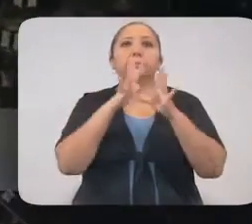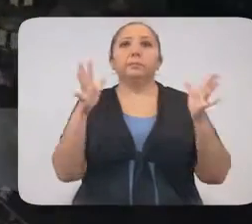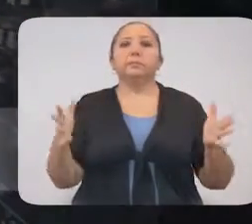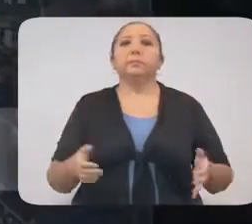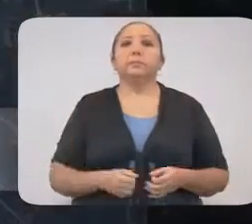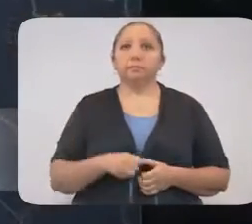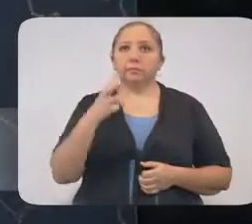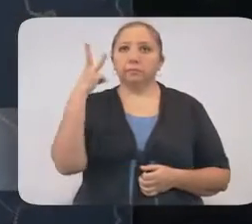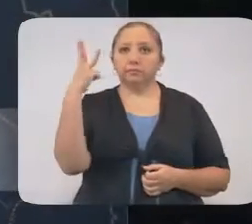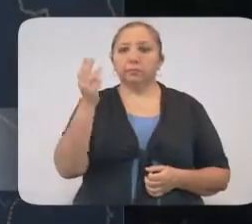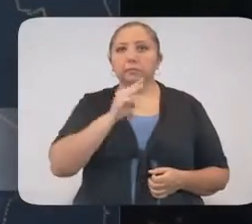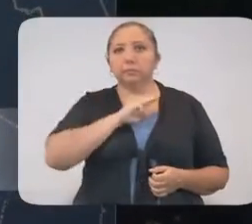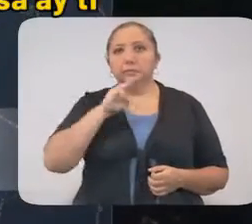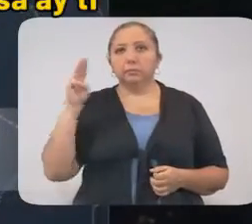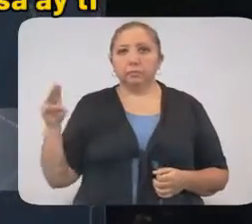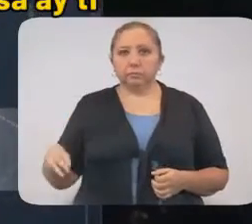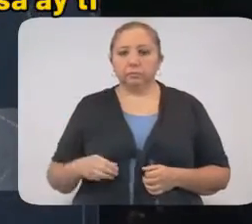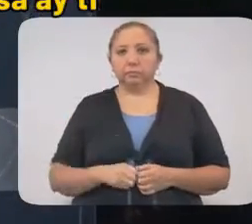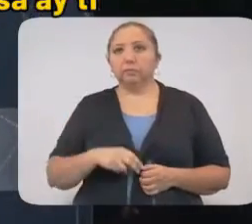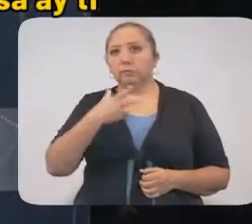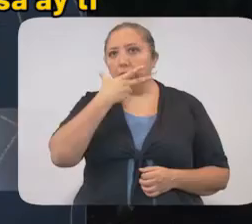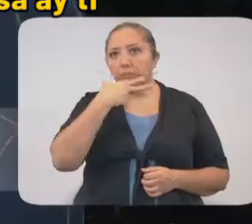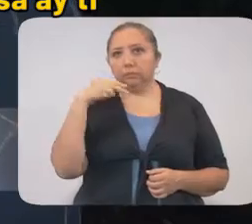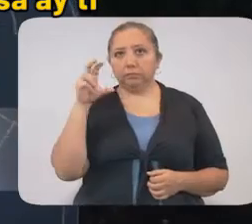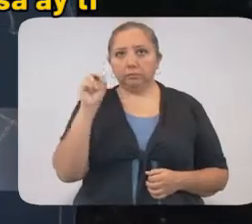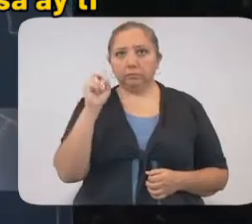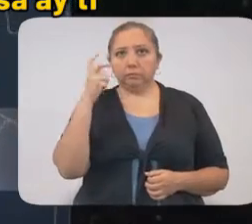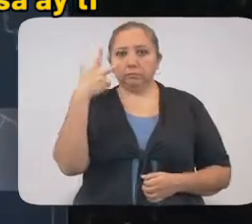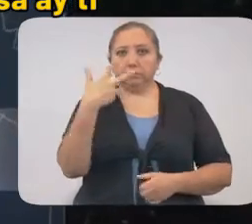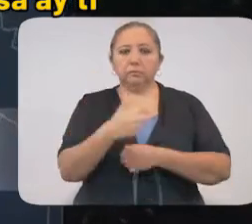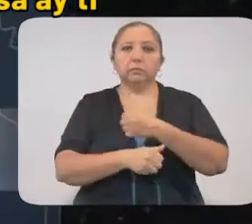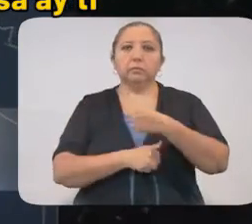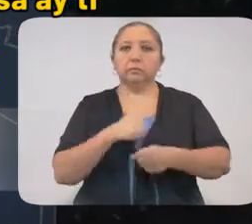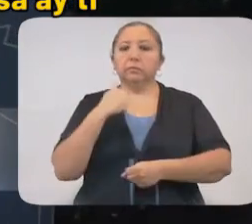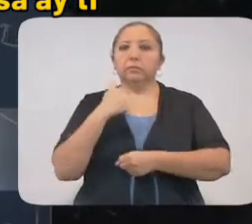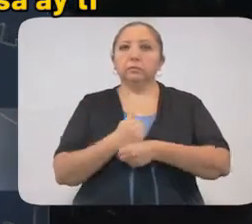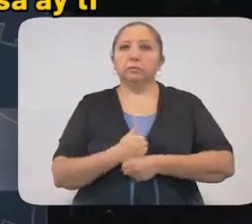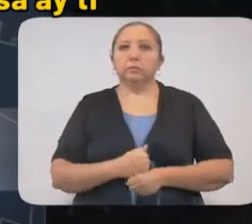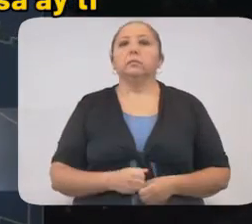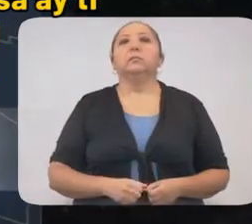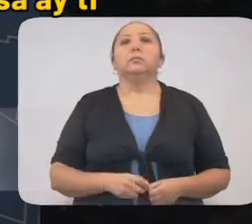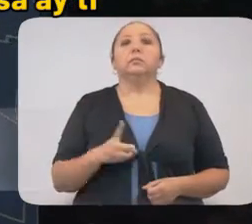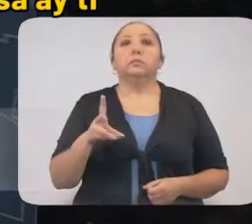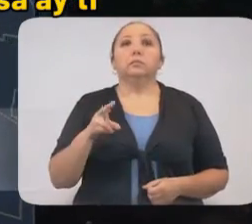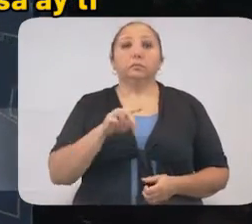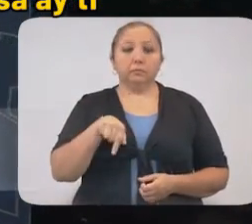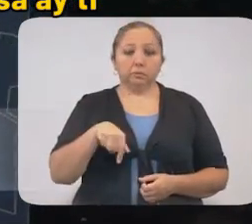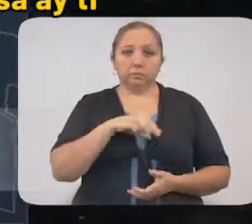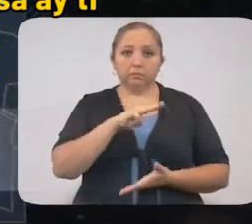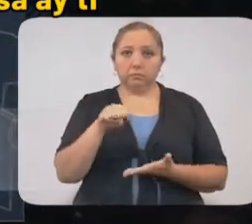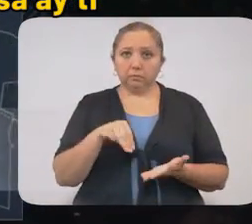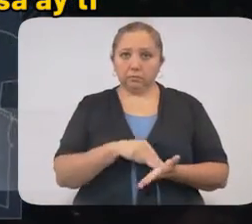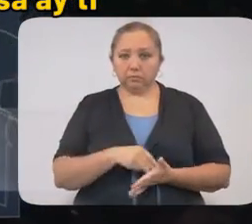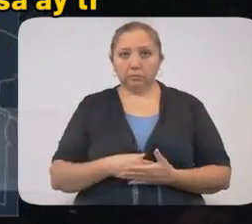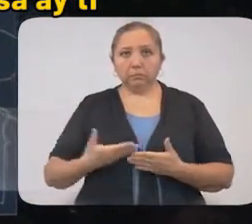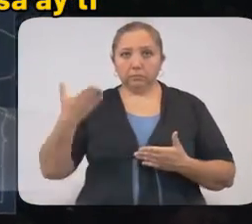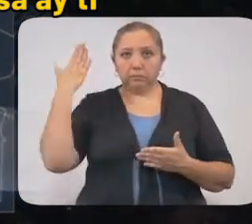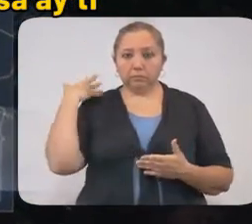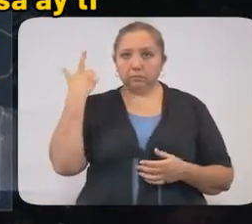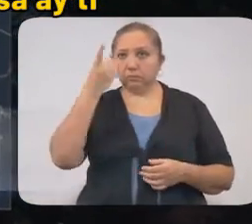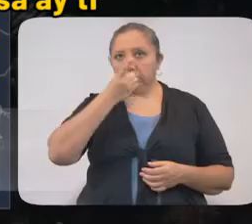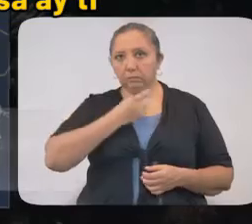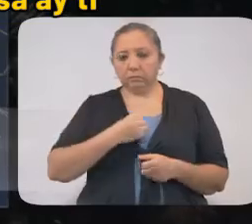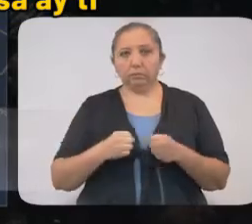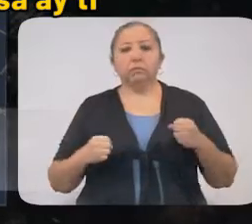médico informamos de tres fallecimientos. Hombre de 38 años de edad, residente y originario de Mérida, con antecedentes de